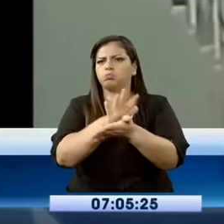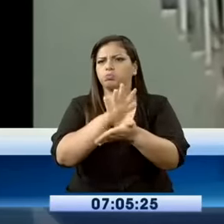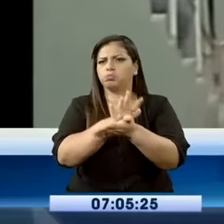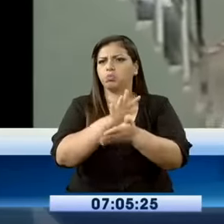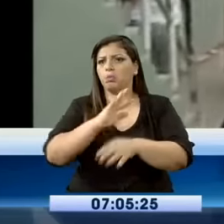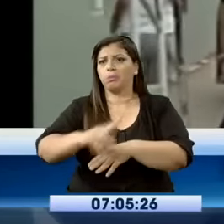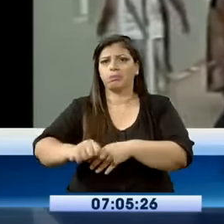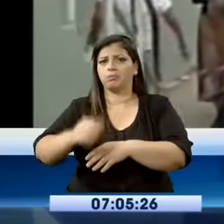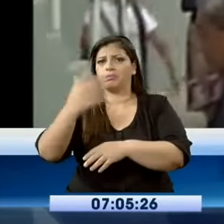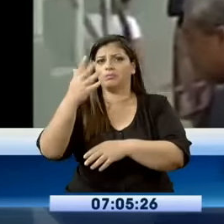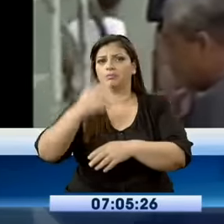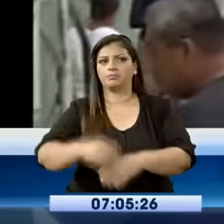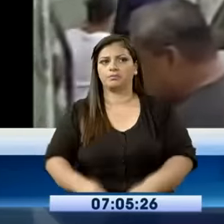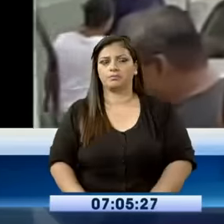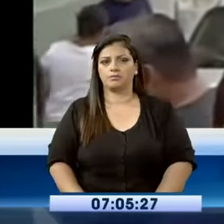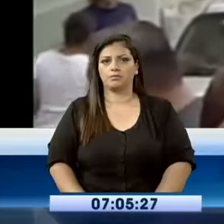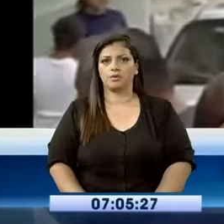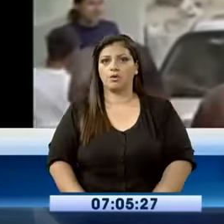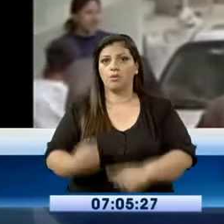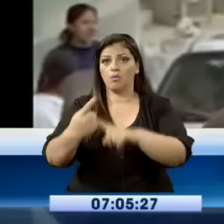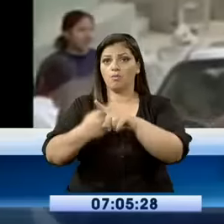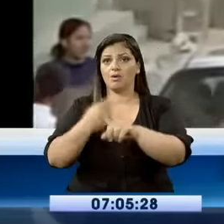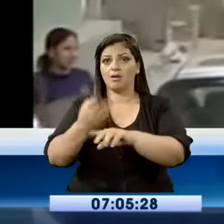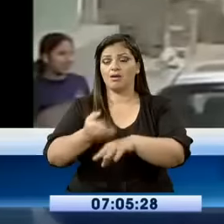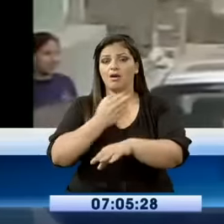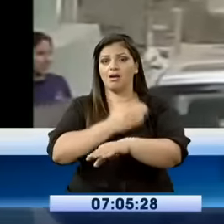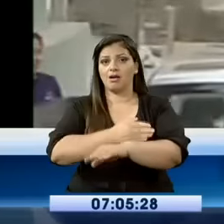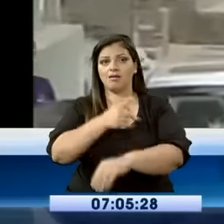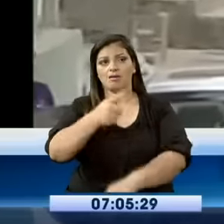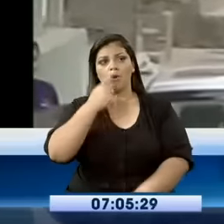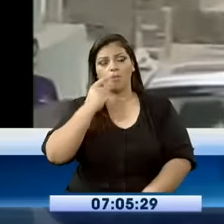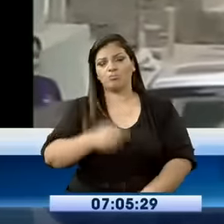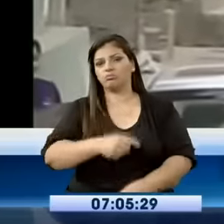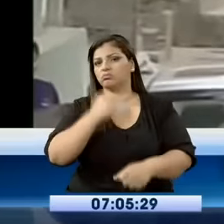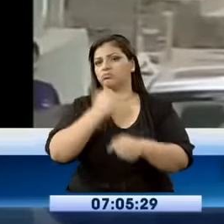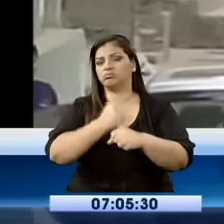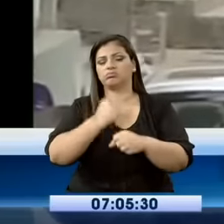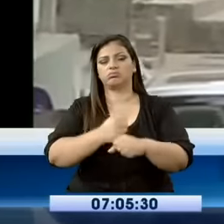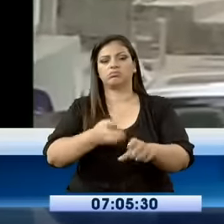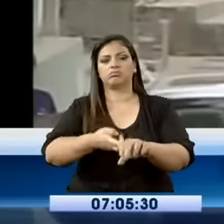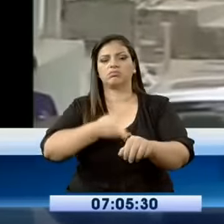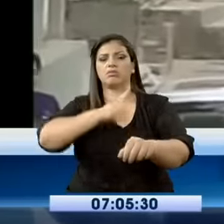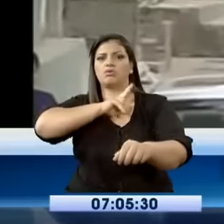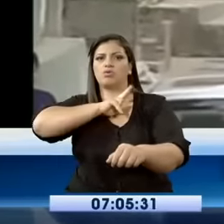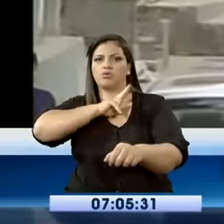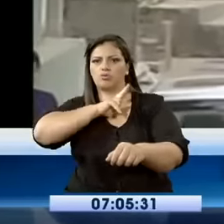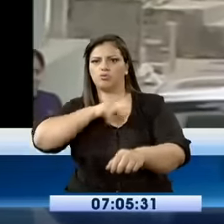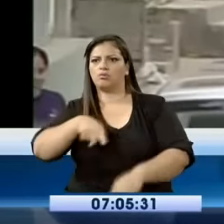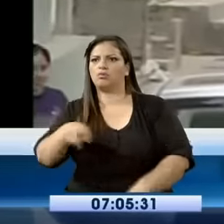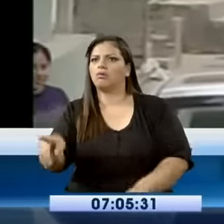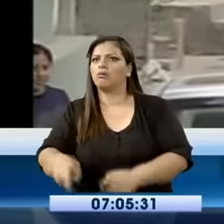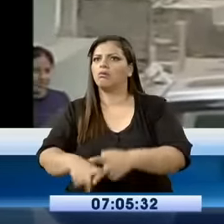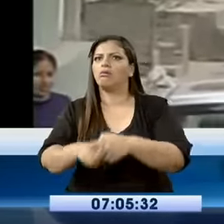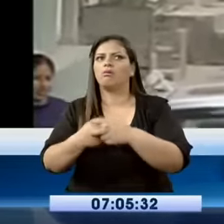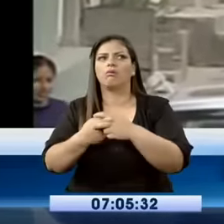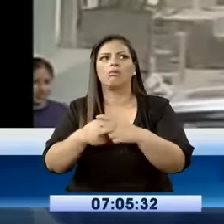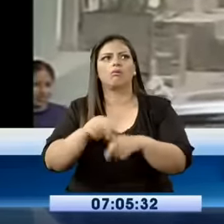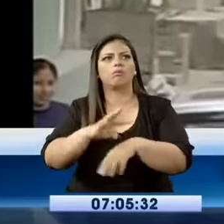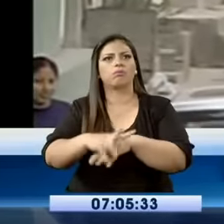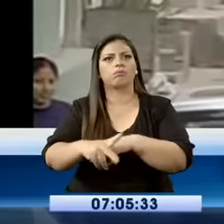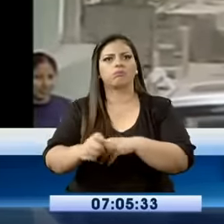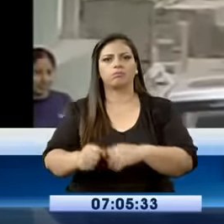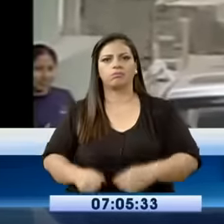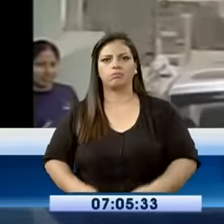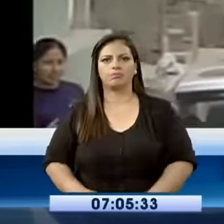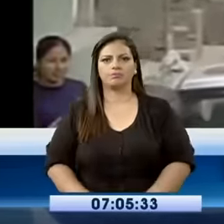¿Cuándo se fue él? Se fue el otro mes. ¿Y a raíz de eso? De eso ha dependido el robo de aquí mismo. ¿Es decir que se fue el consejero,